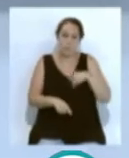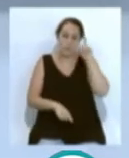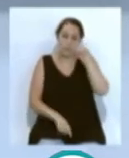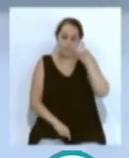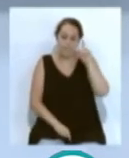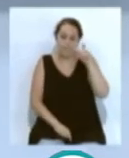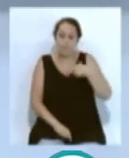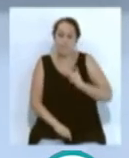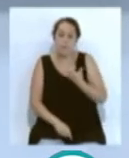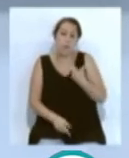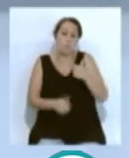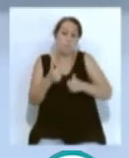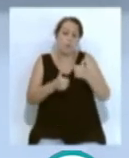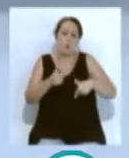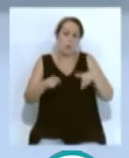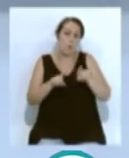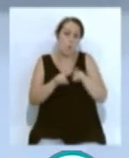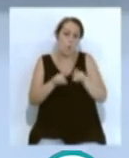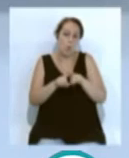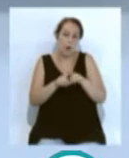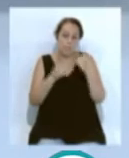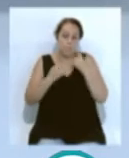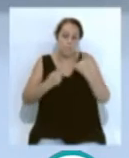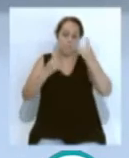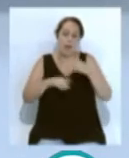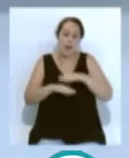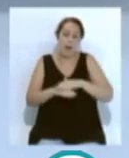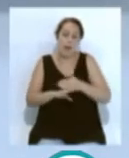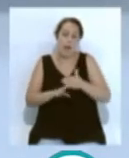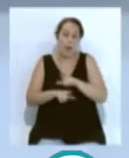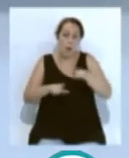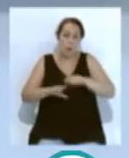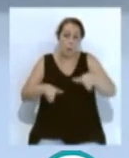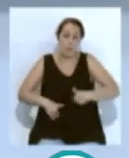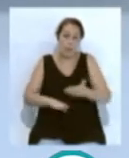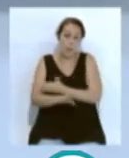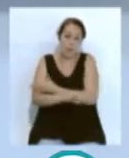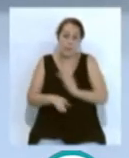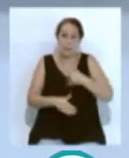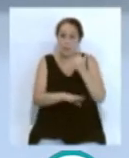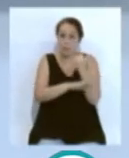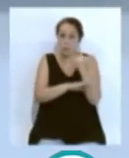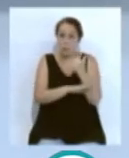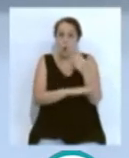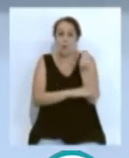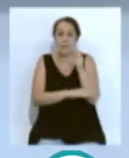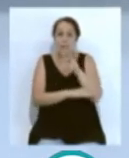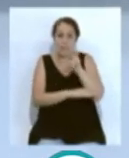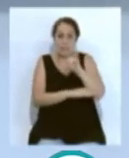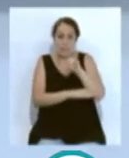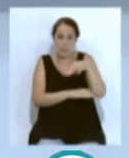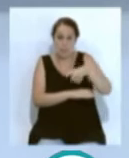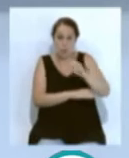estas pruebas como una primera toma de contacto antes del regreso a las aulas. En el Instituto Fernando Aguilar Quiñón ha estado nuestra